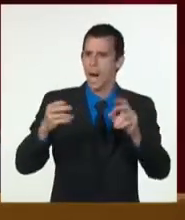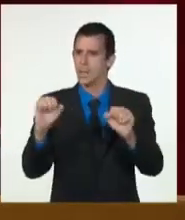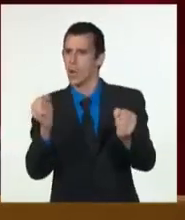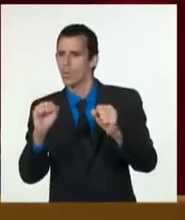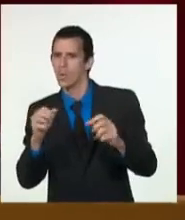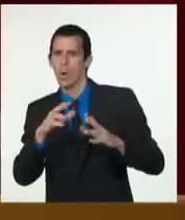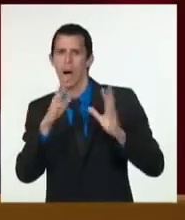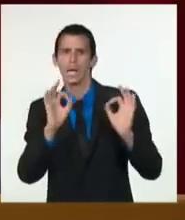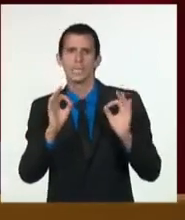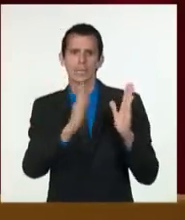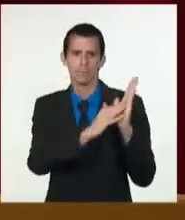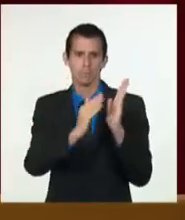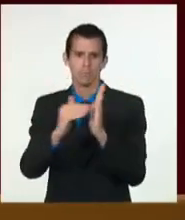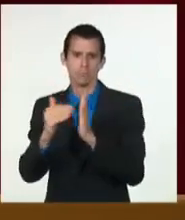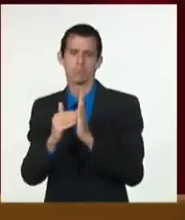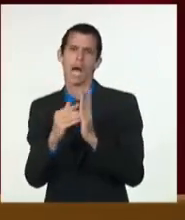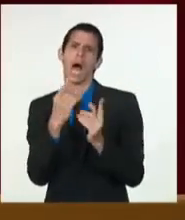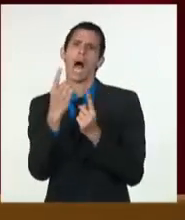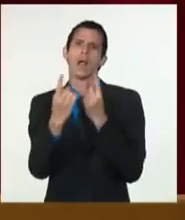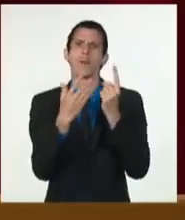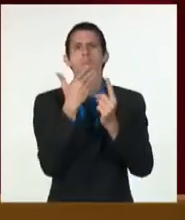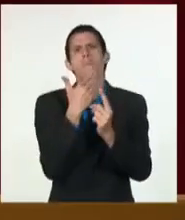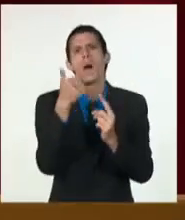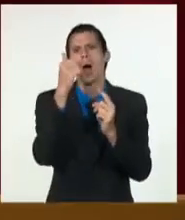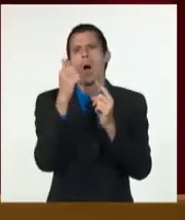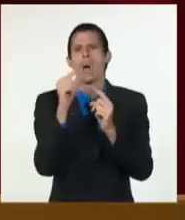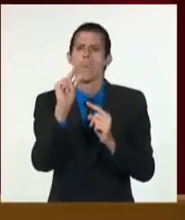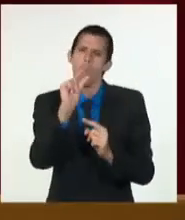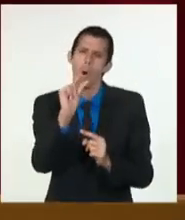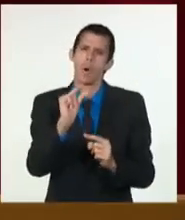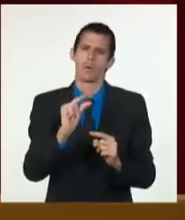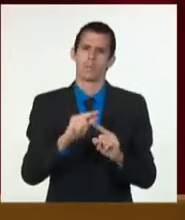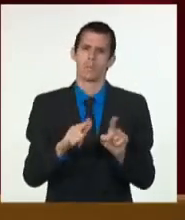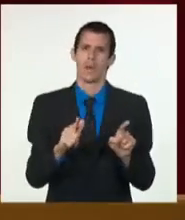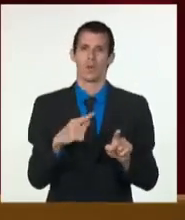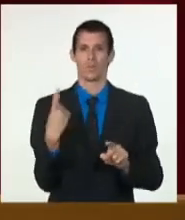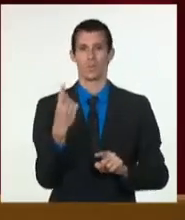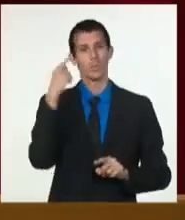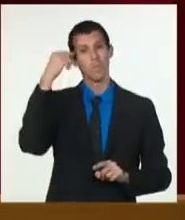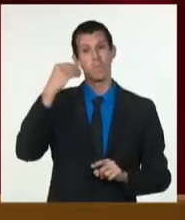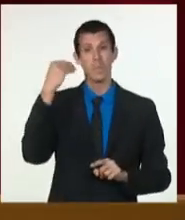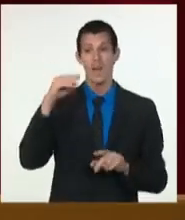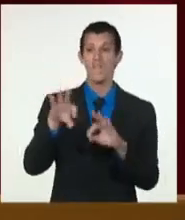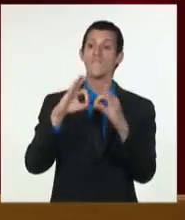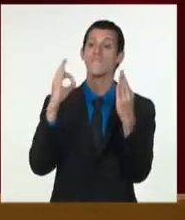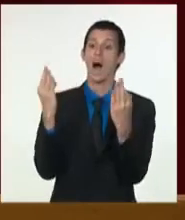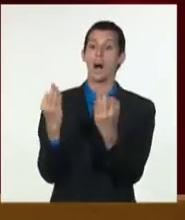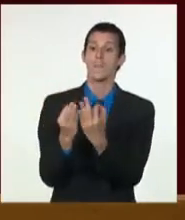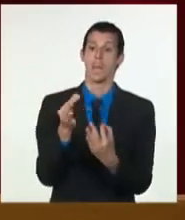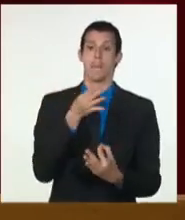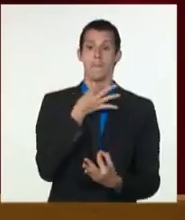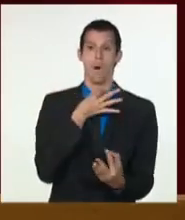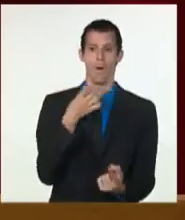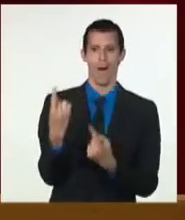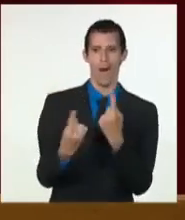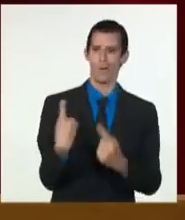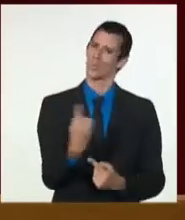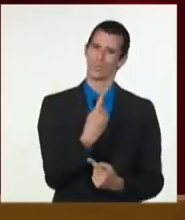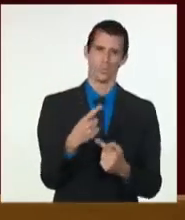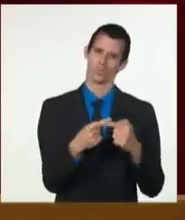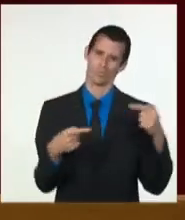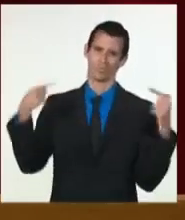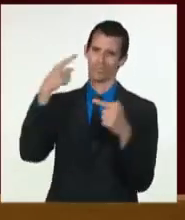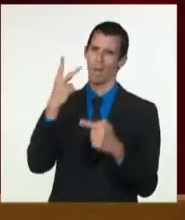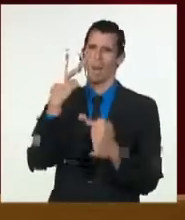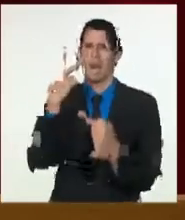de vulnerabilidad para evitar en ellas impactos negativos. Como explicó el ministro Vicente Helao,